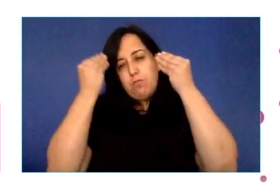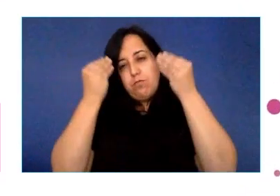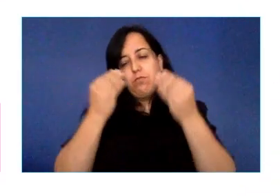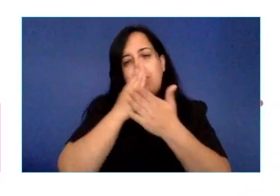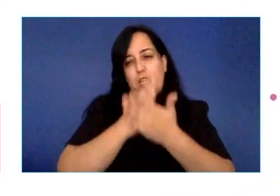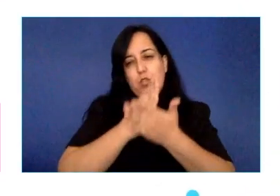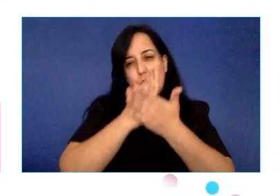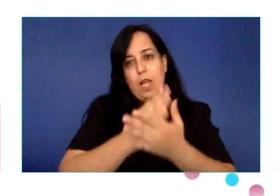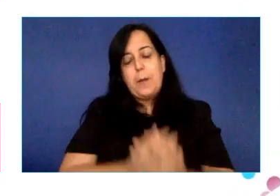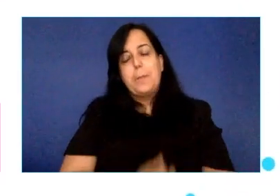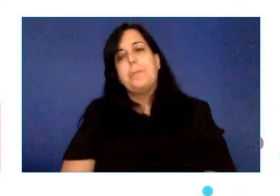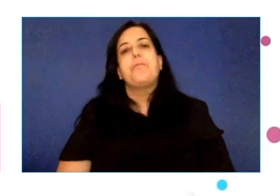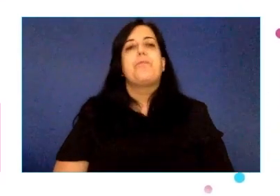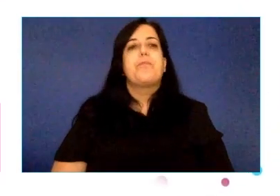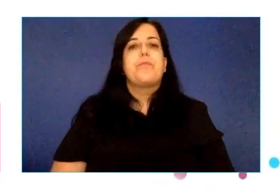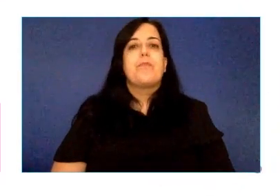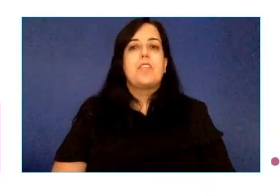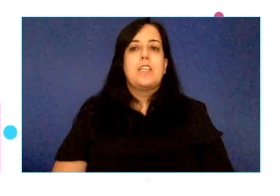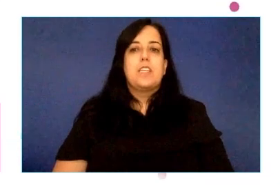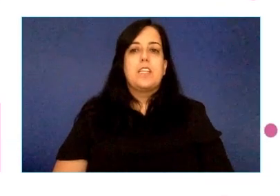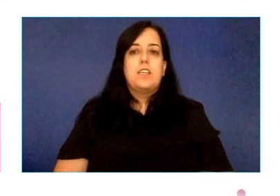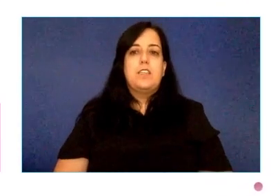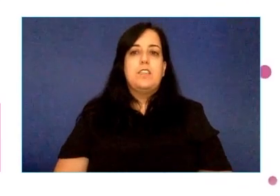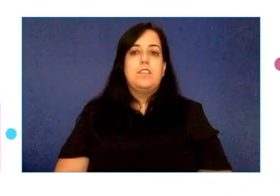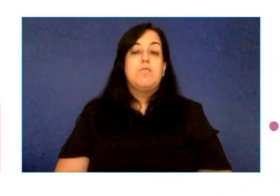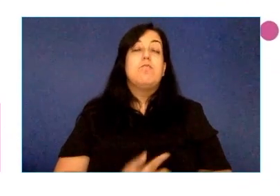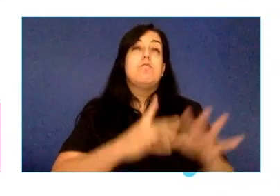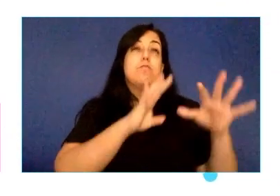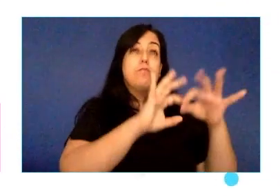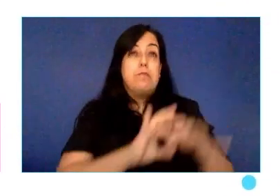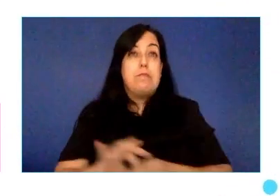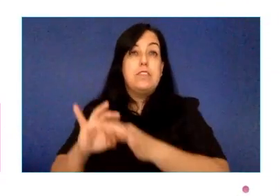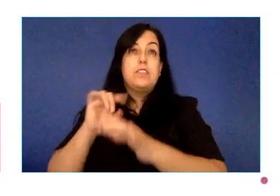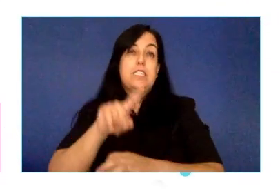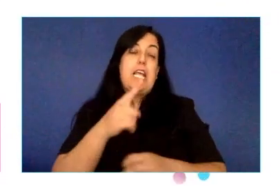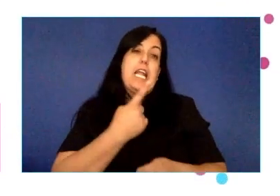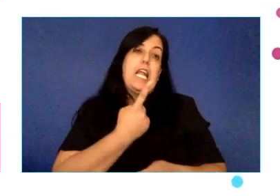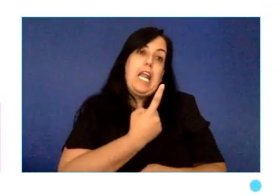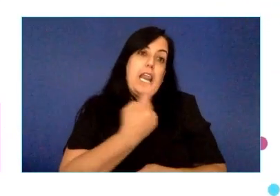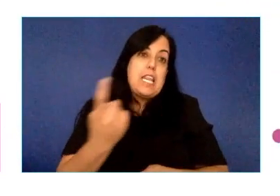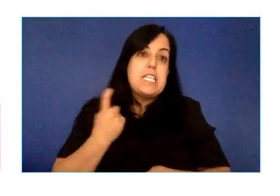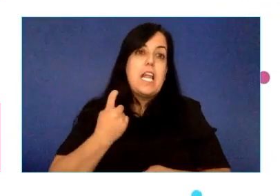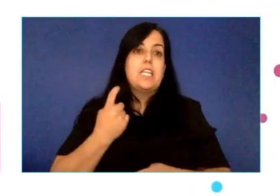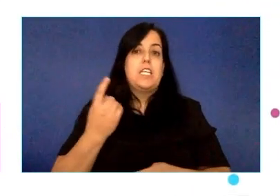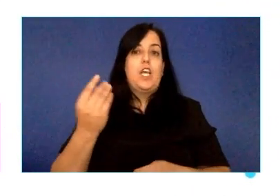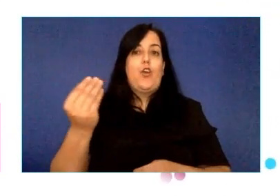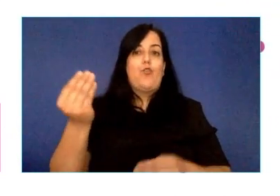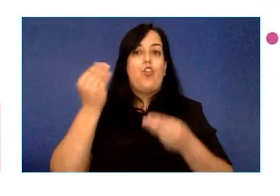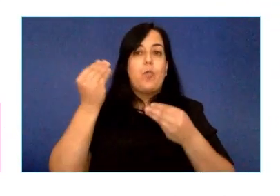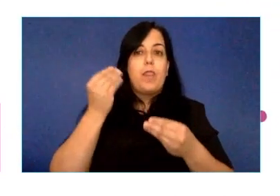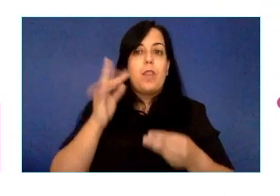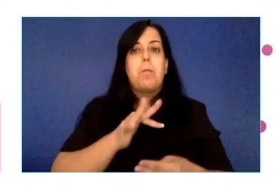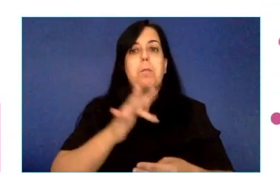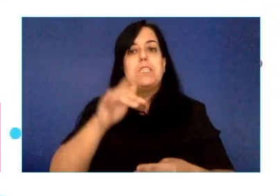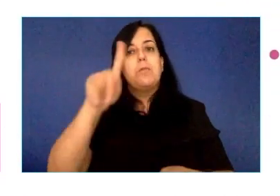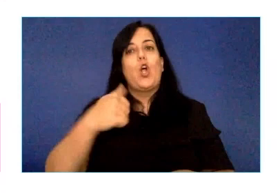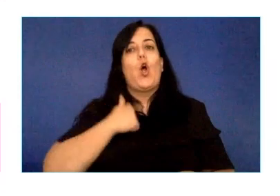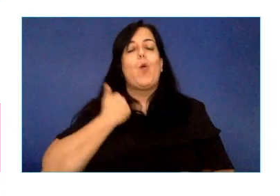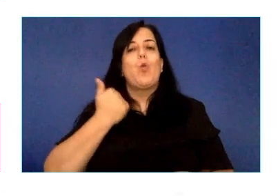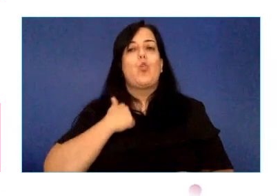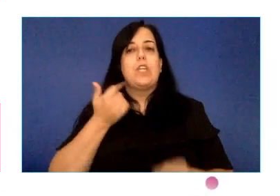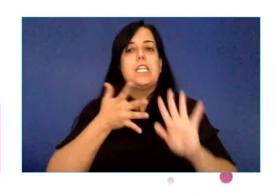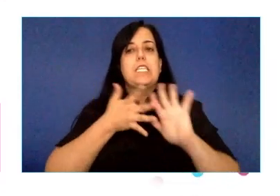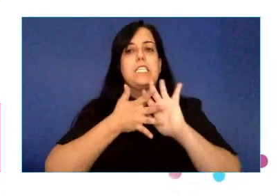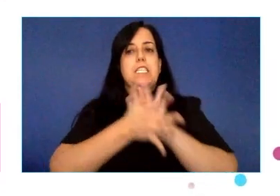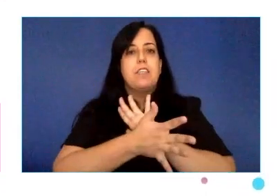dentro de o hilando con estas necesidades de formación y también con las oportunidades que suponen las profesiones